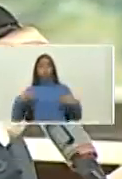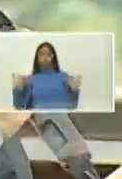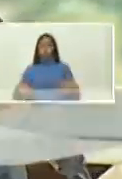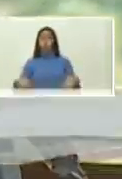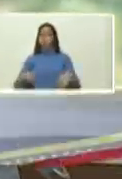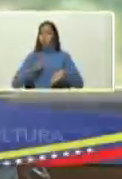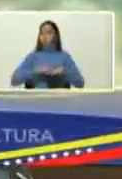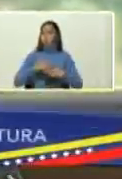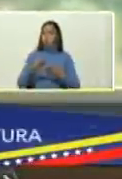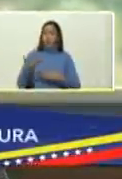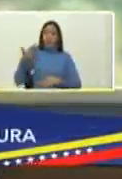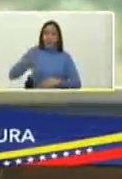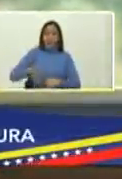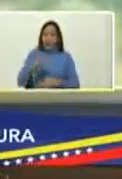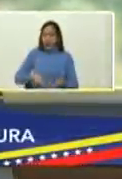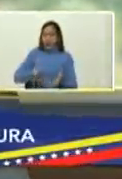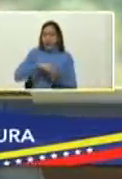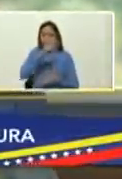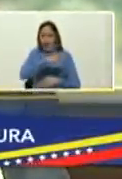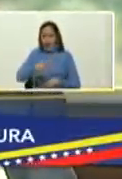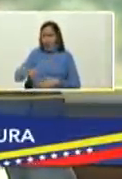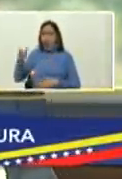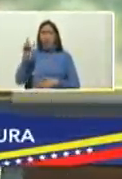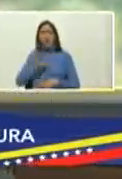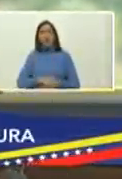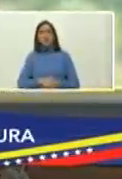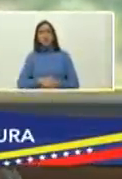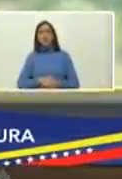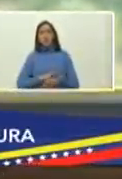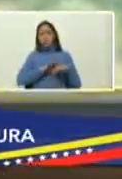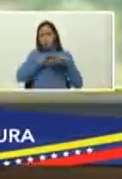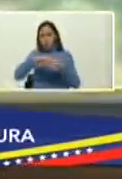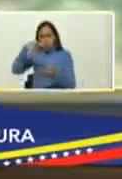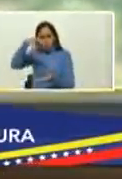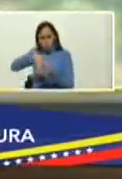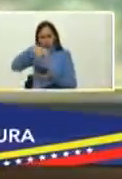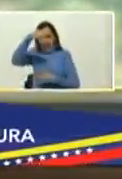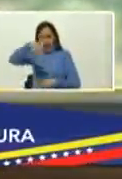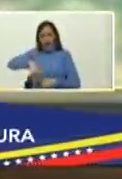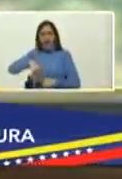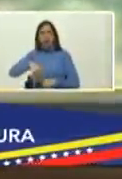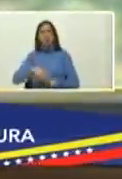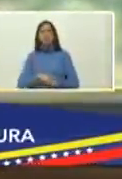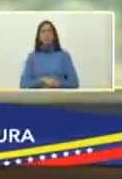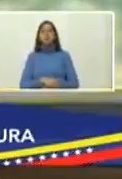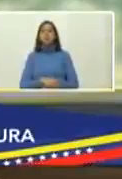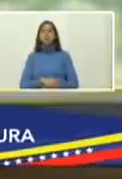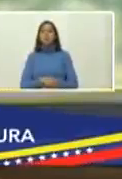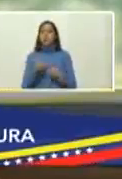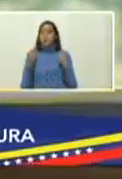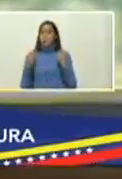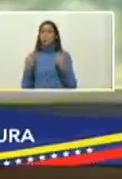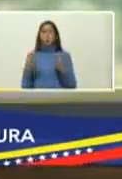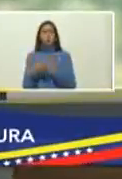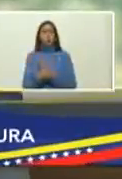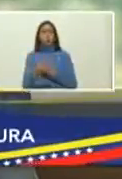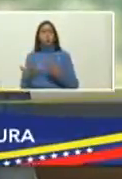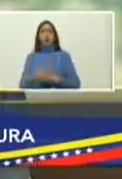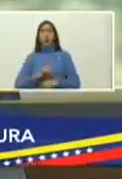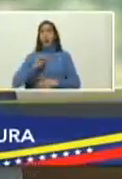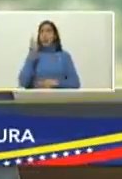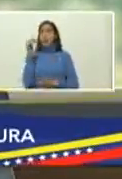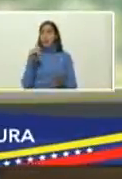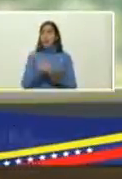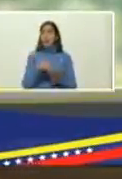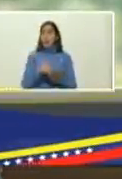palabra que más repiten los venezolanos que entran al palacio federal legislativo y que en muchos casos es la primera vez